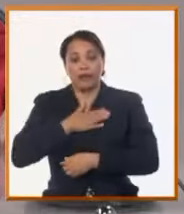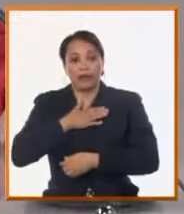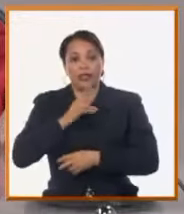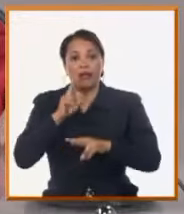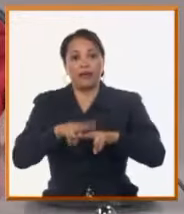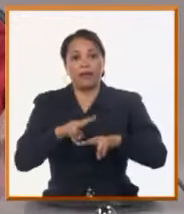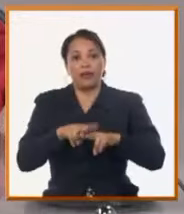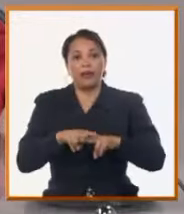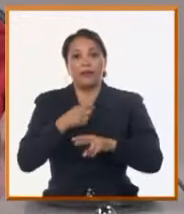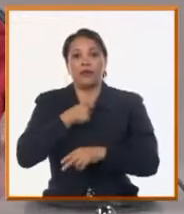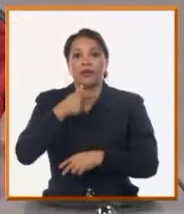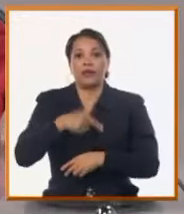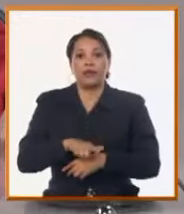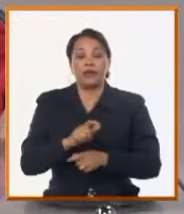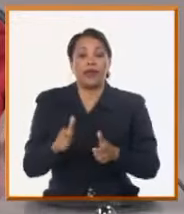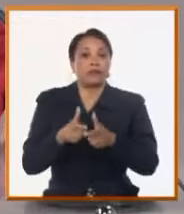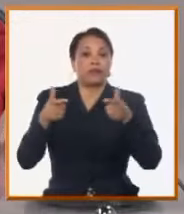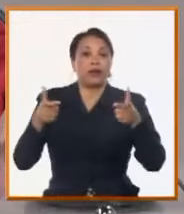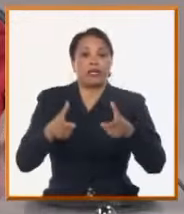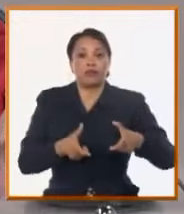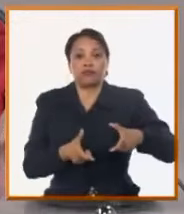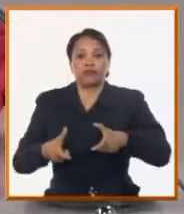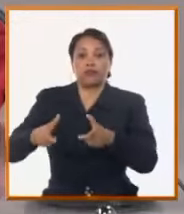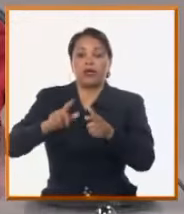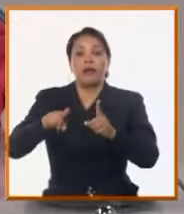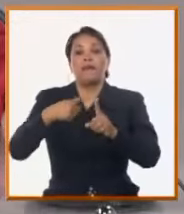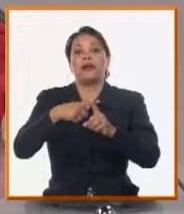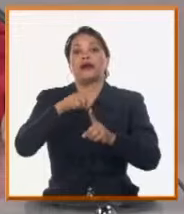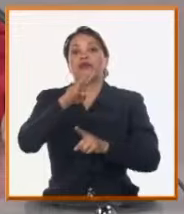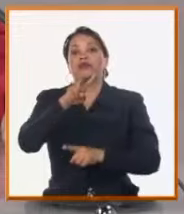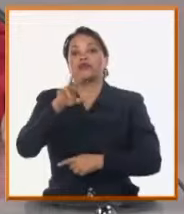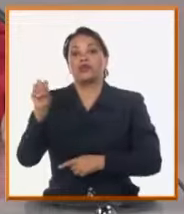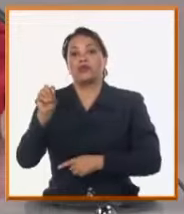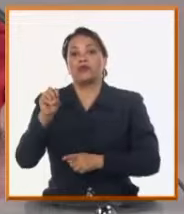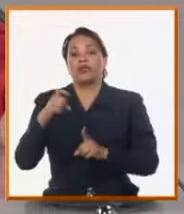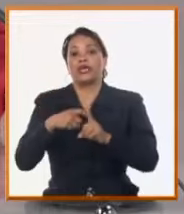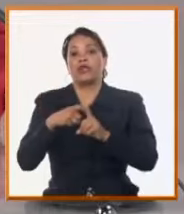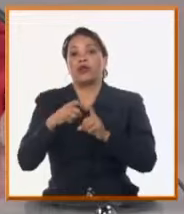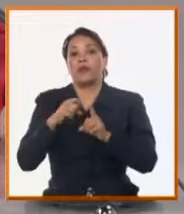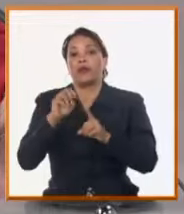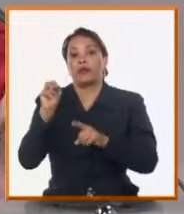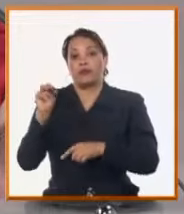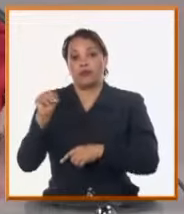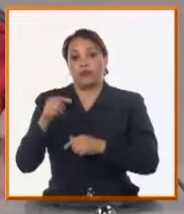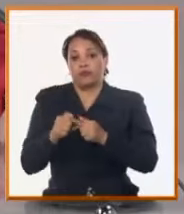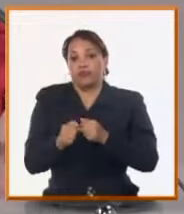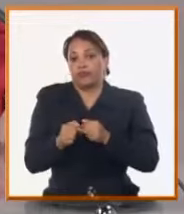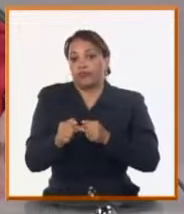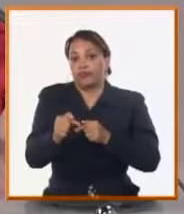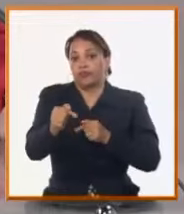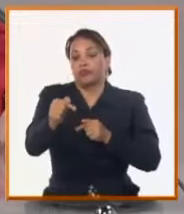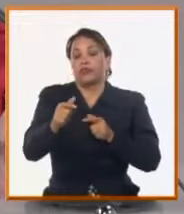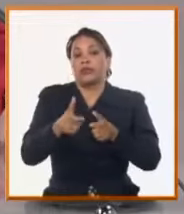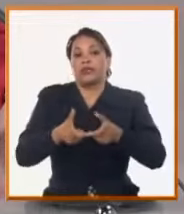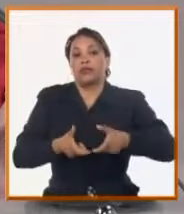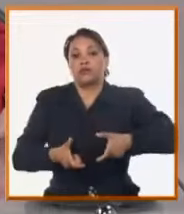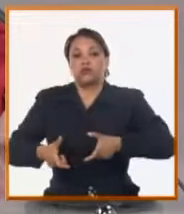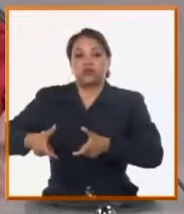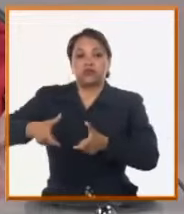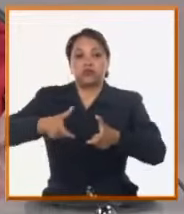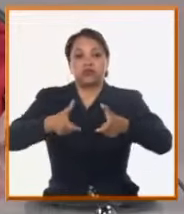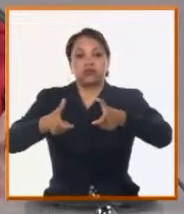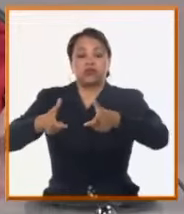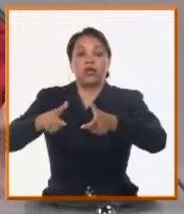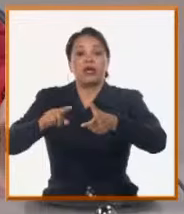en el caso de las grandes conductoras tenemos más de 250 kilómetros de grandes conductoras y en el caso de las redes